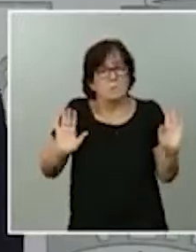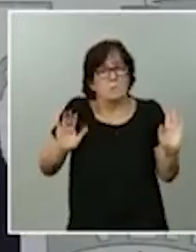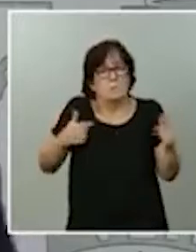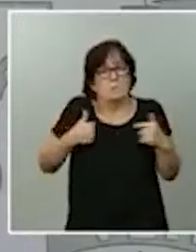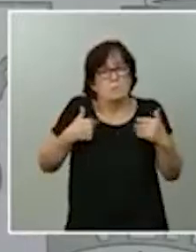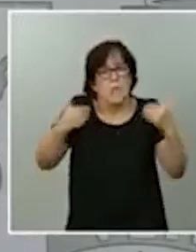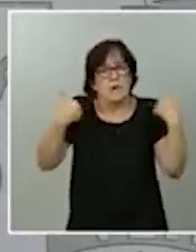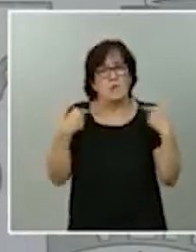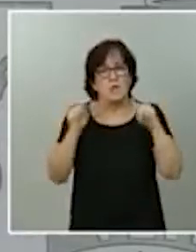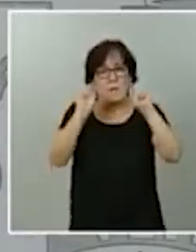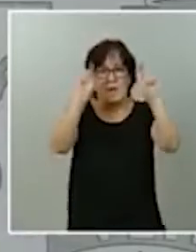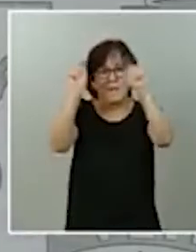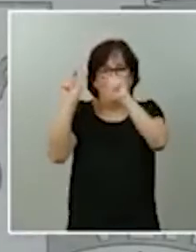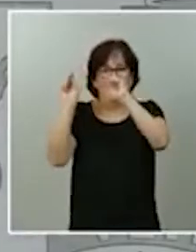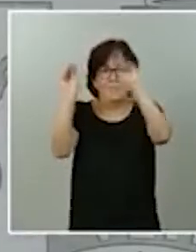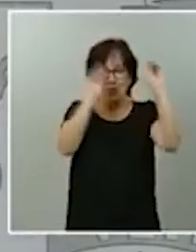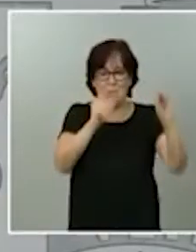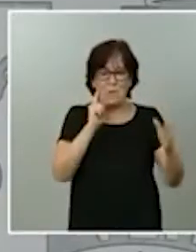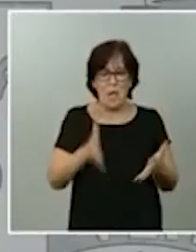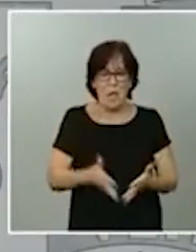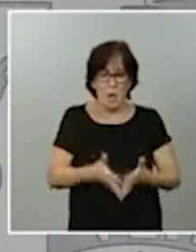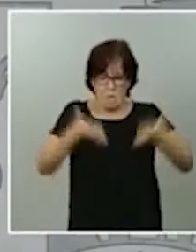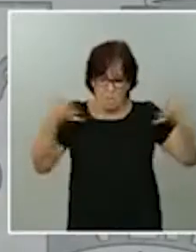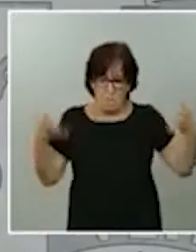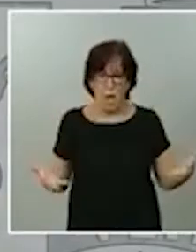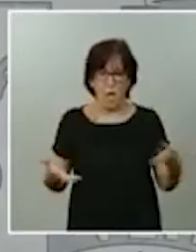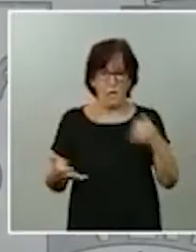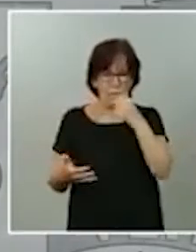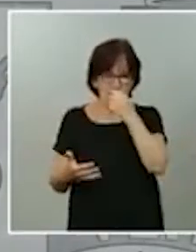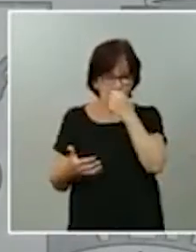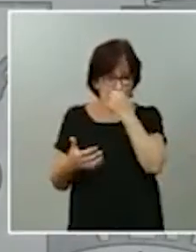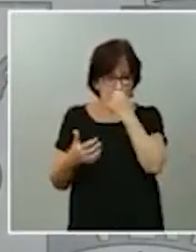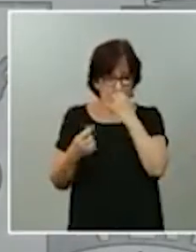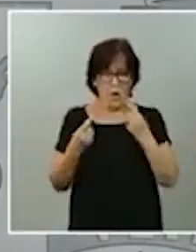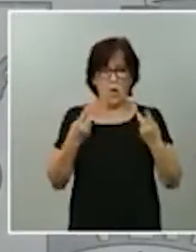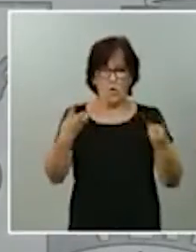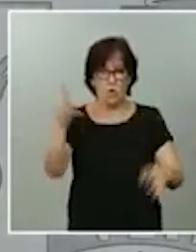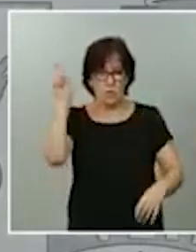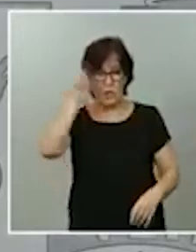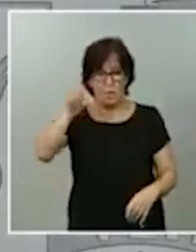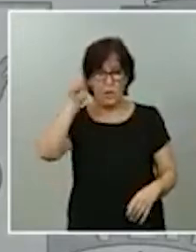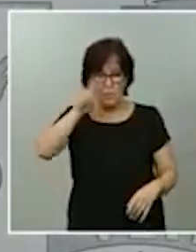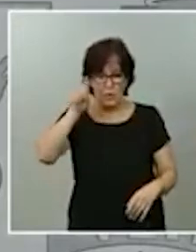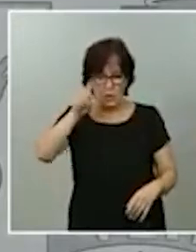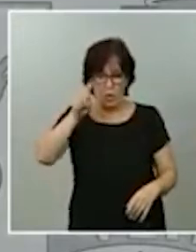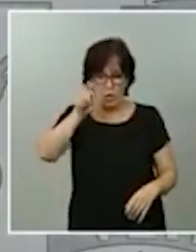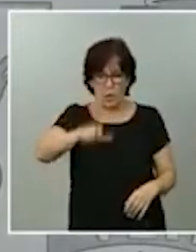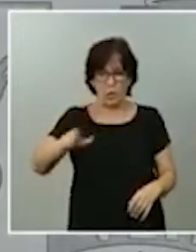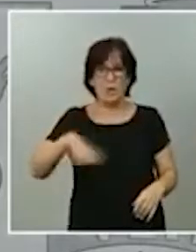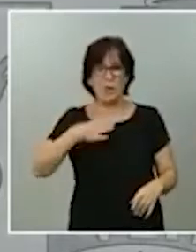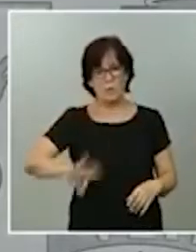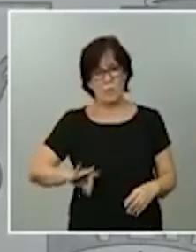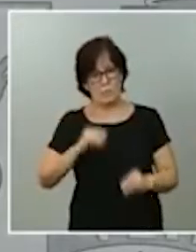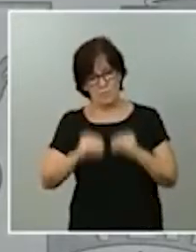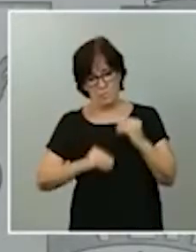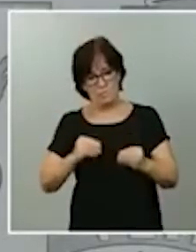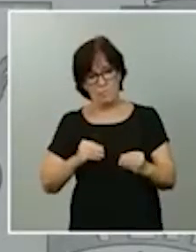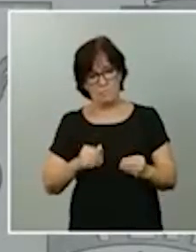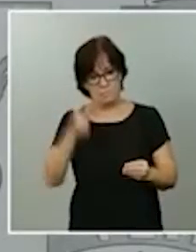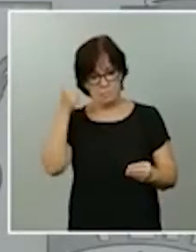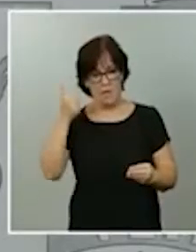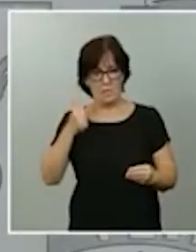Pero evidentemente un aumento del número de profesores, evidentemente lo que hace es que podamos tener esa mayor capacidad